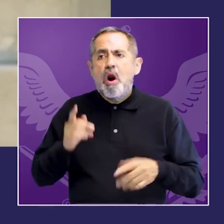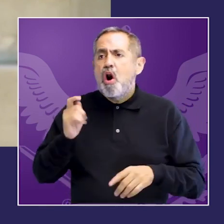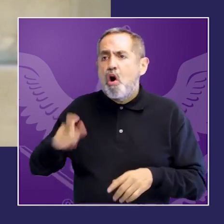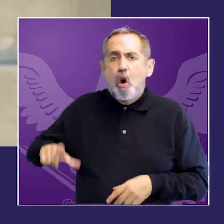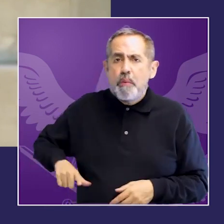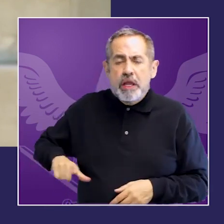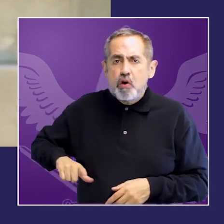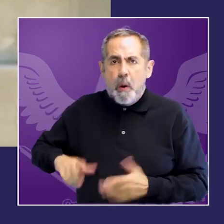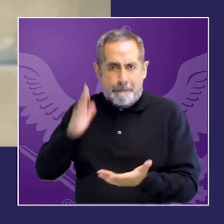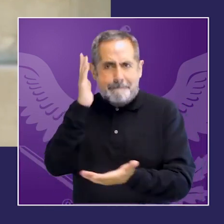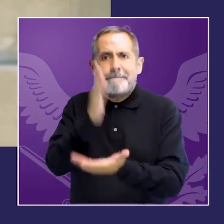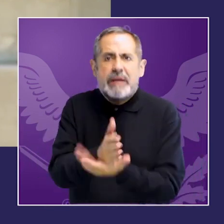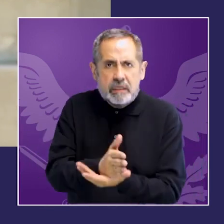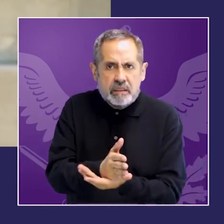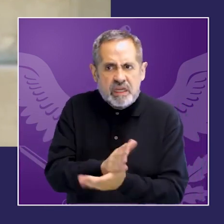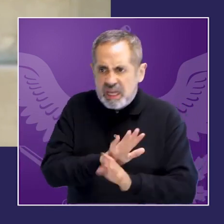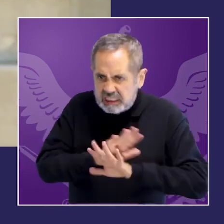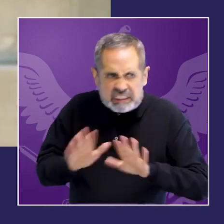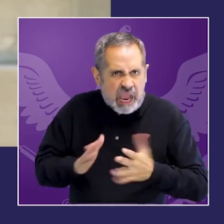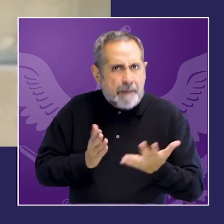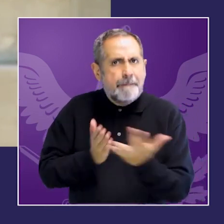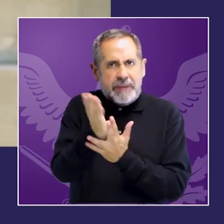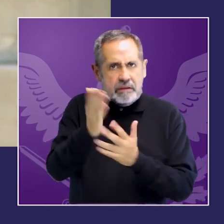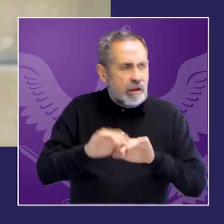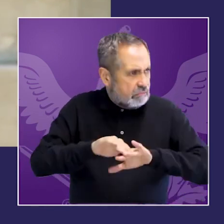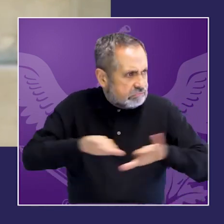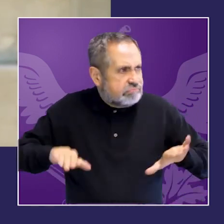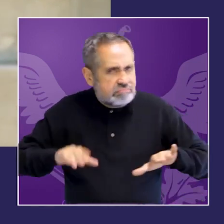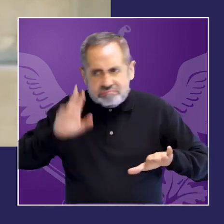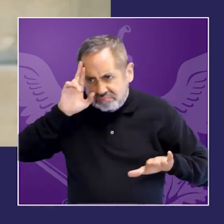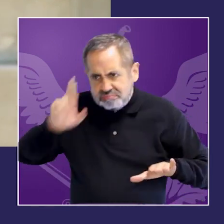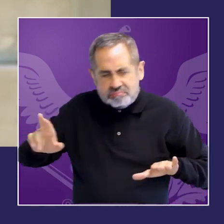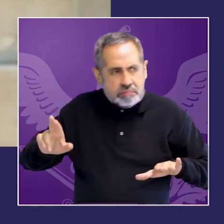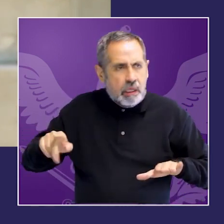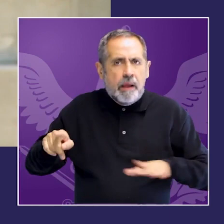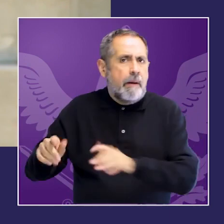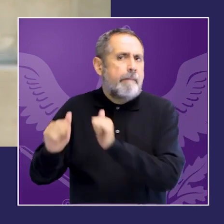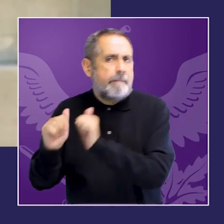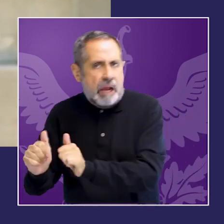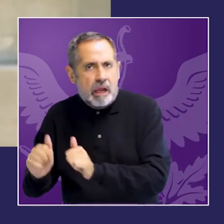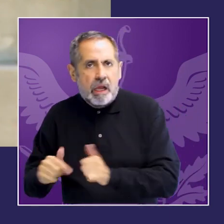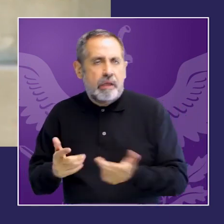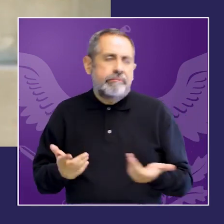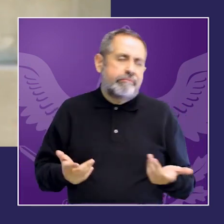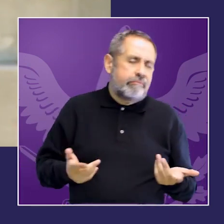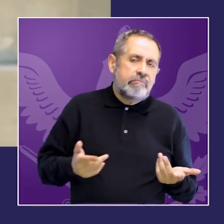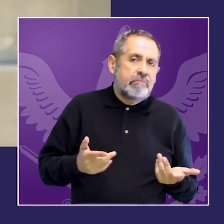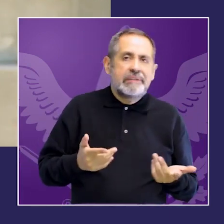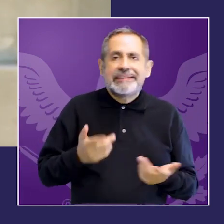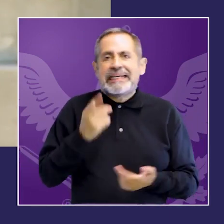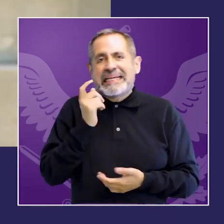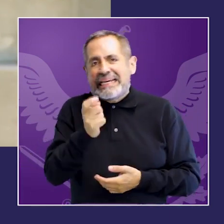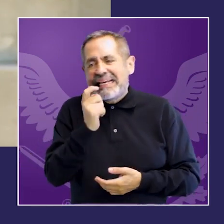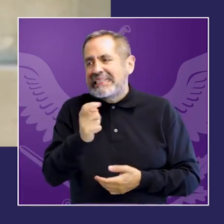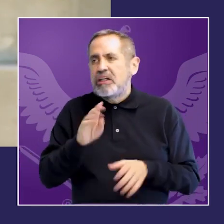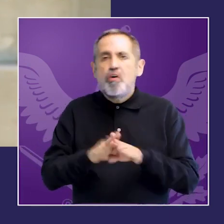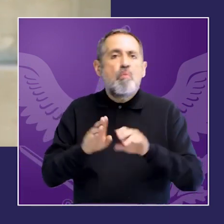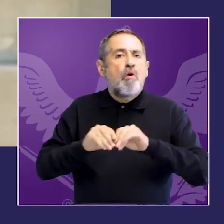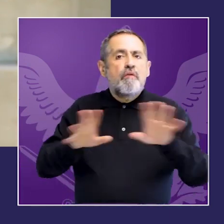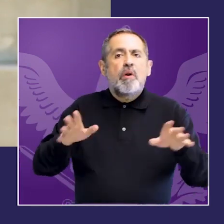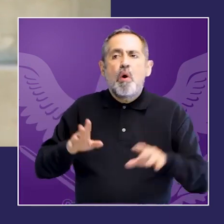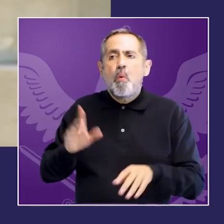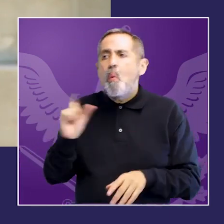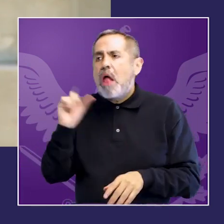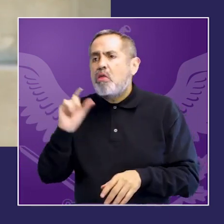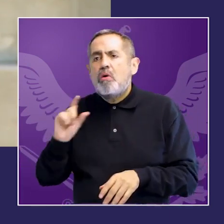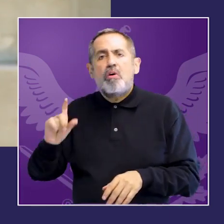haber tomado intervenciones que tal vez hubieran llevado a un desenlace distinto creo que esa es parte de la información fundamental que